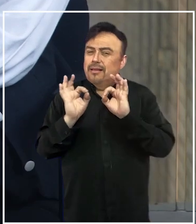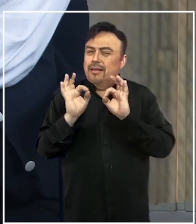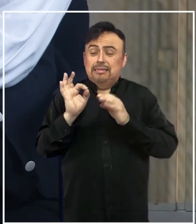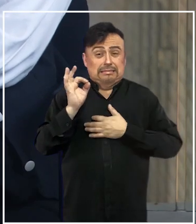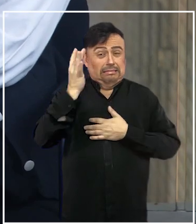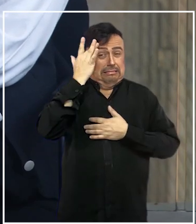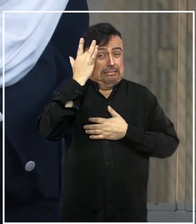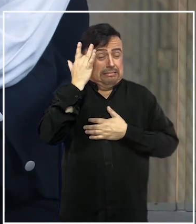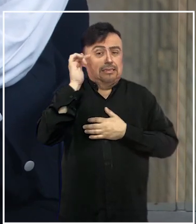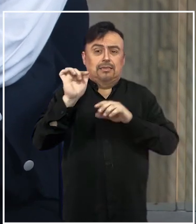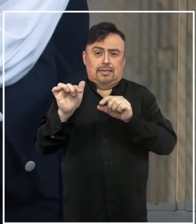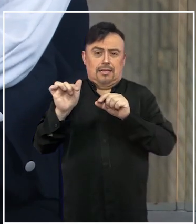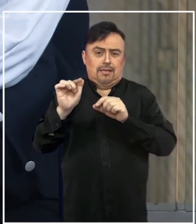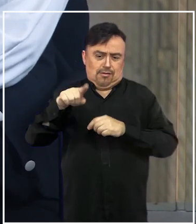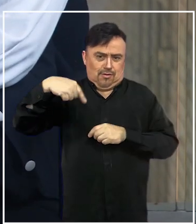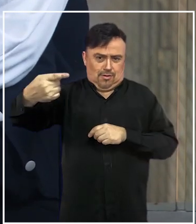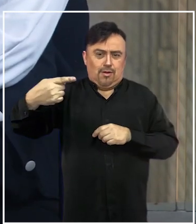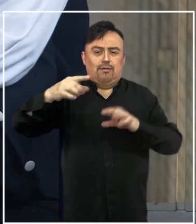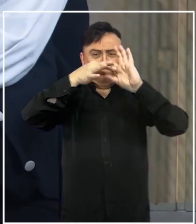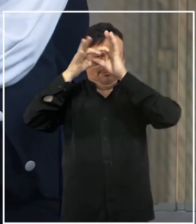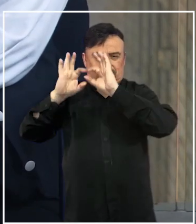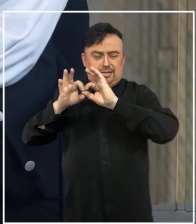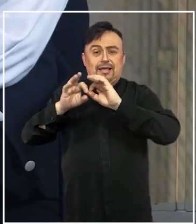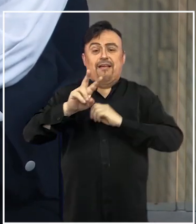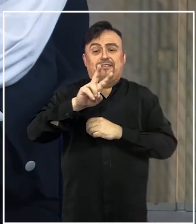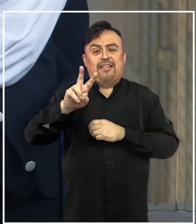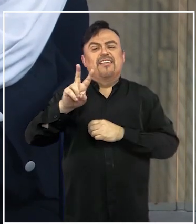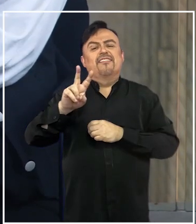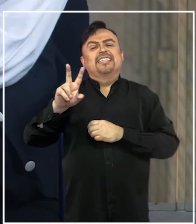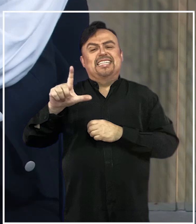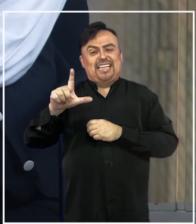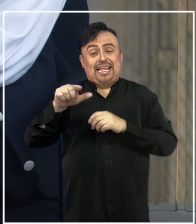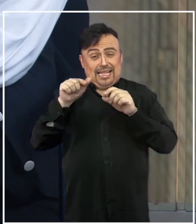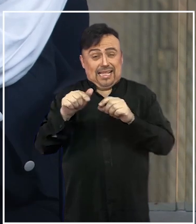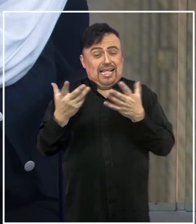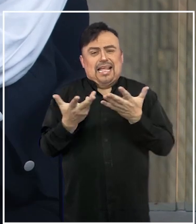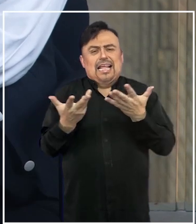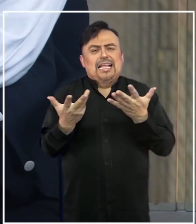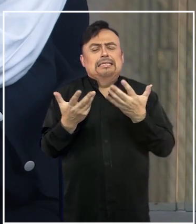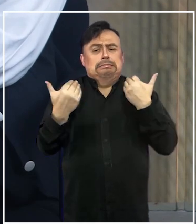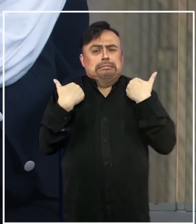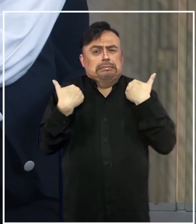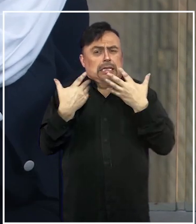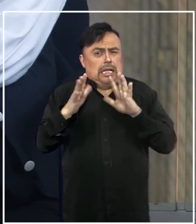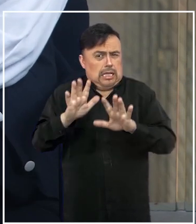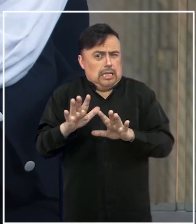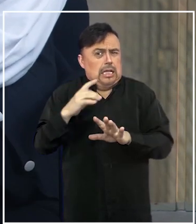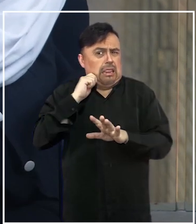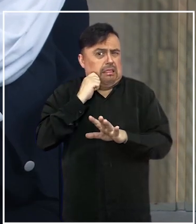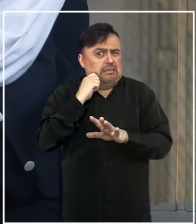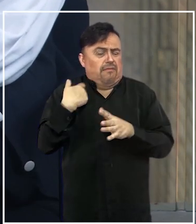cognitiva, que es el caso de los juegos que se van a desarrollar el 20-27, practicar una disciplina puede significar un tremendo